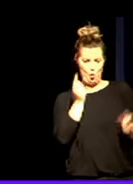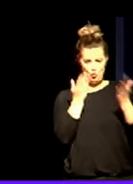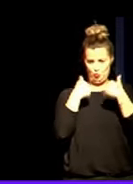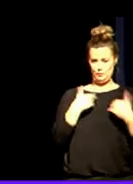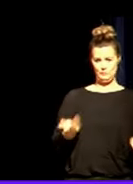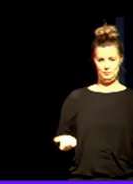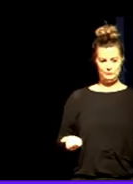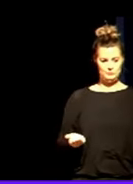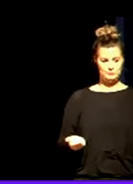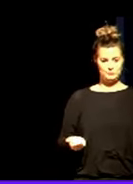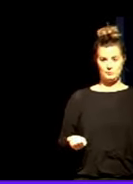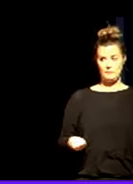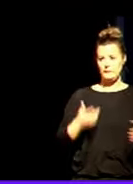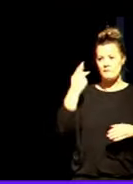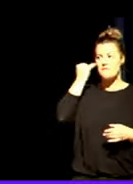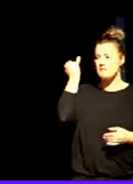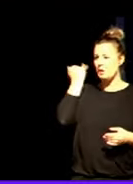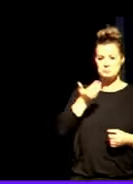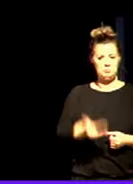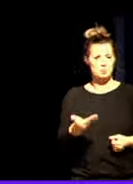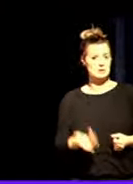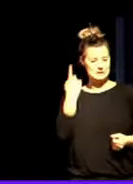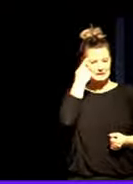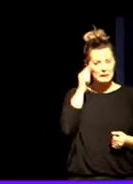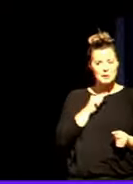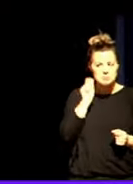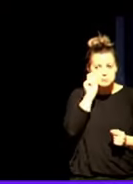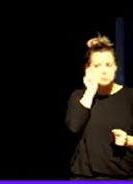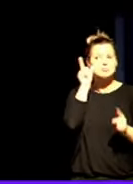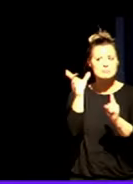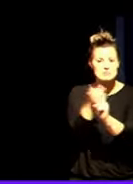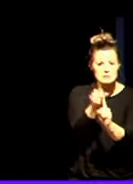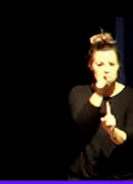Fijaos que importante es entonces saber detectar a esas personas vulnerables.